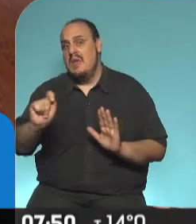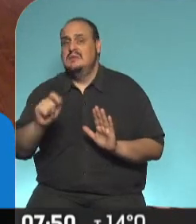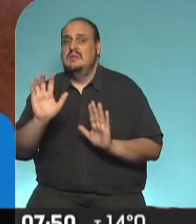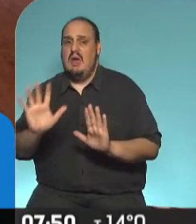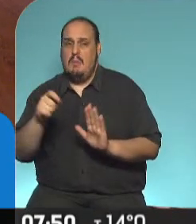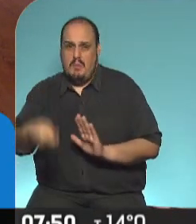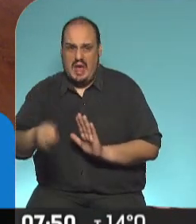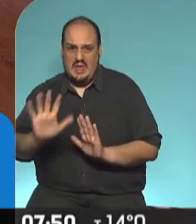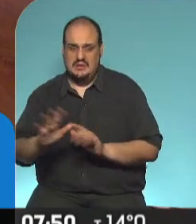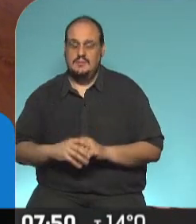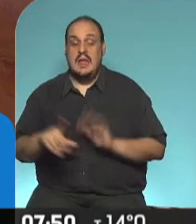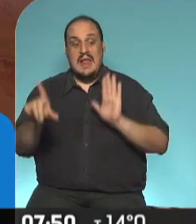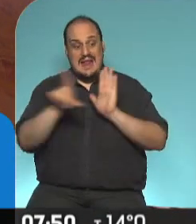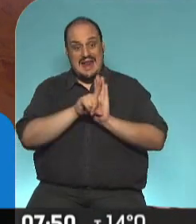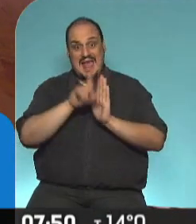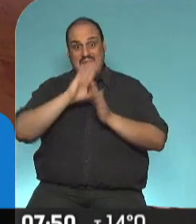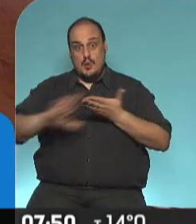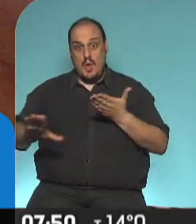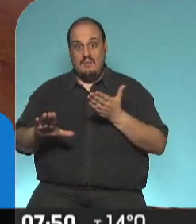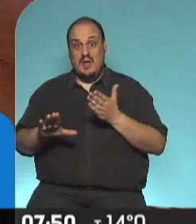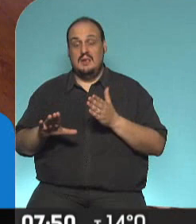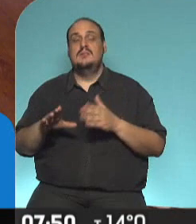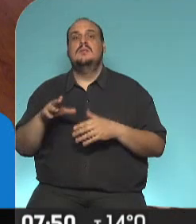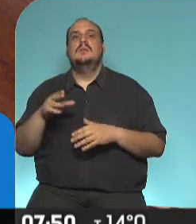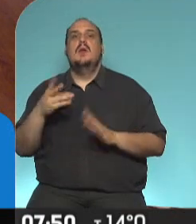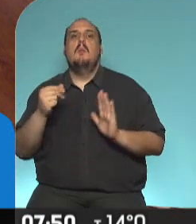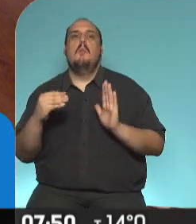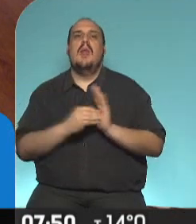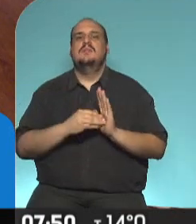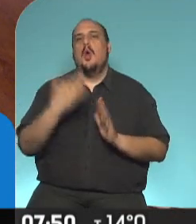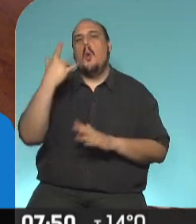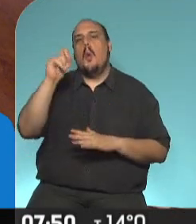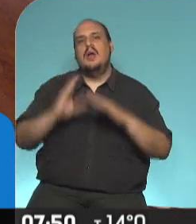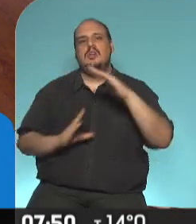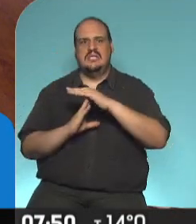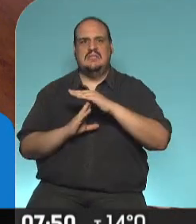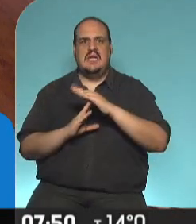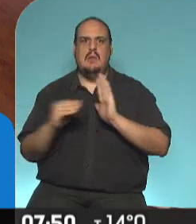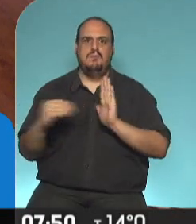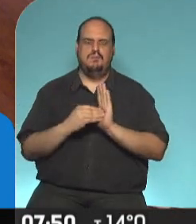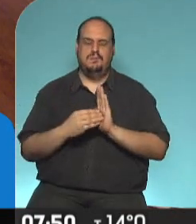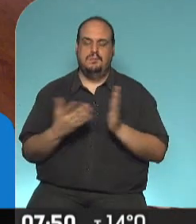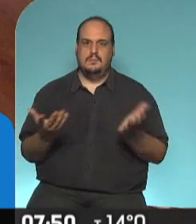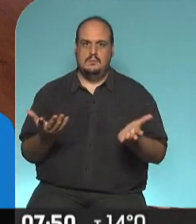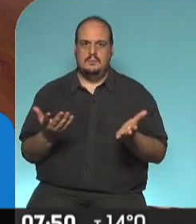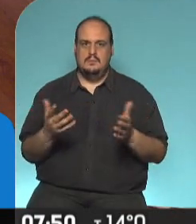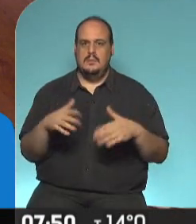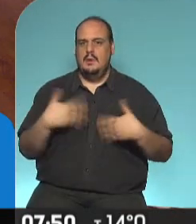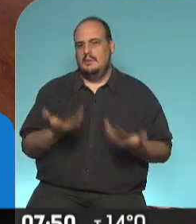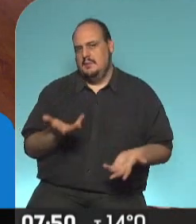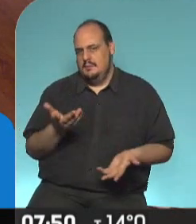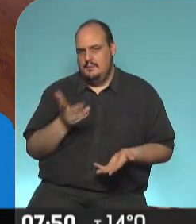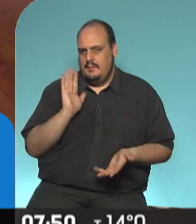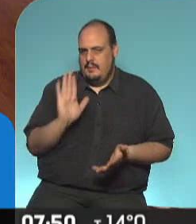la nueva ley, ahora el precio lo pone el Banco Central. Entonces, lo que dicen es, ¿qué onda